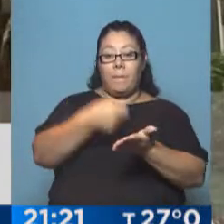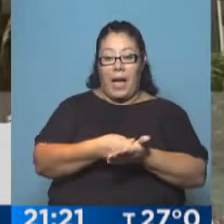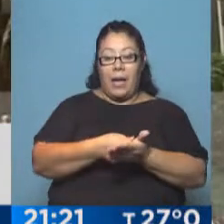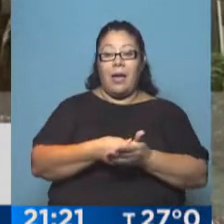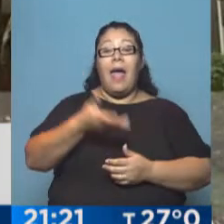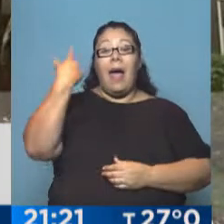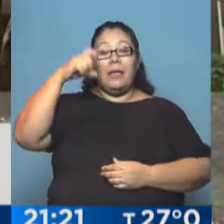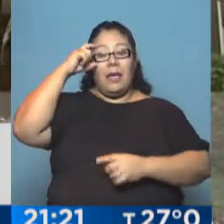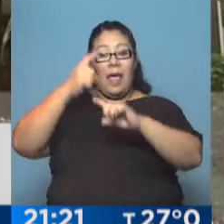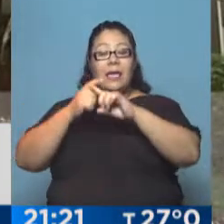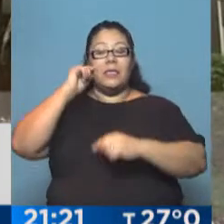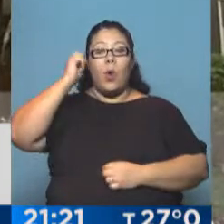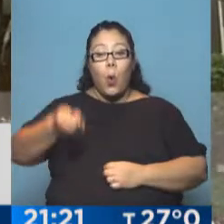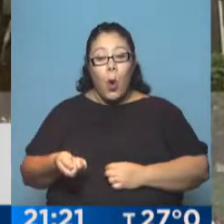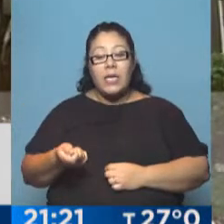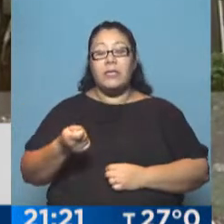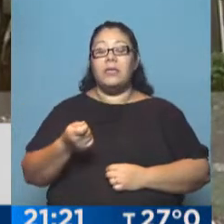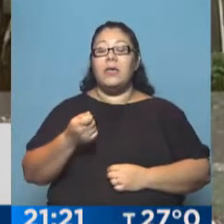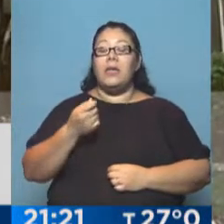considera debe negociarse.